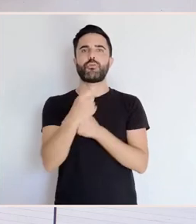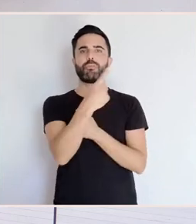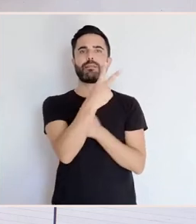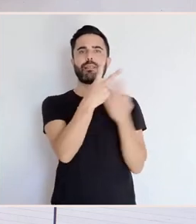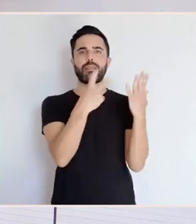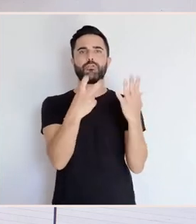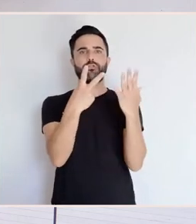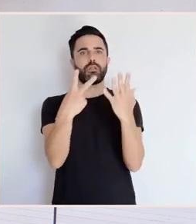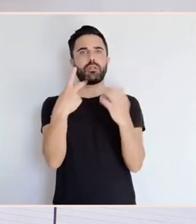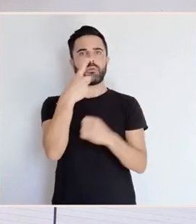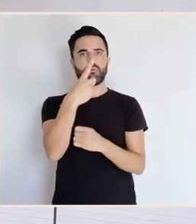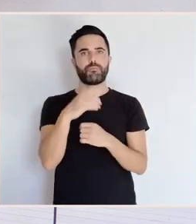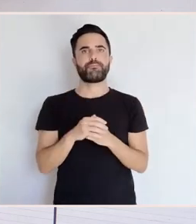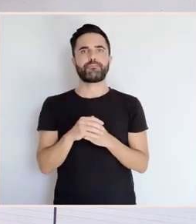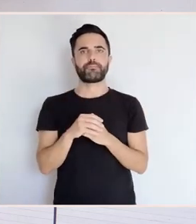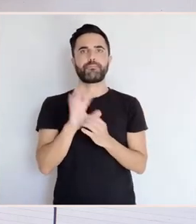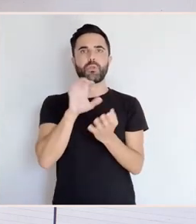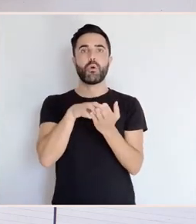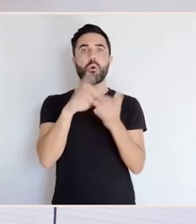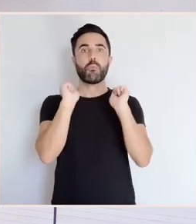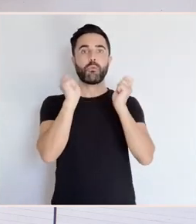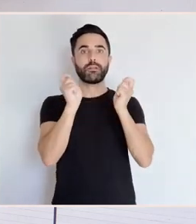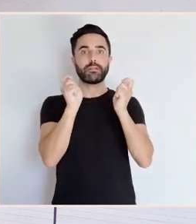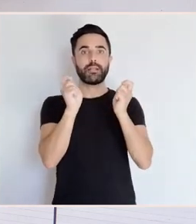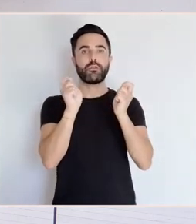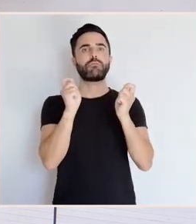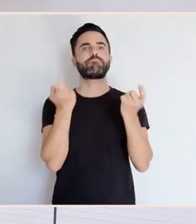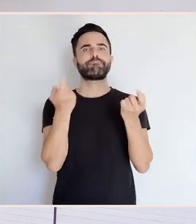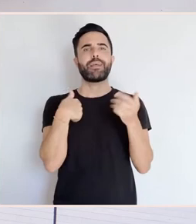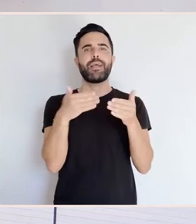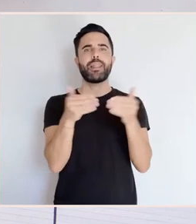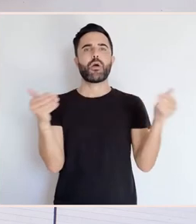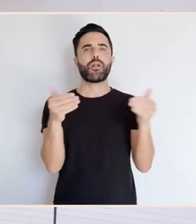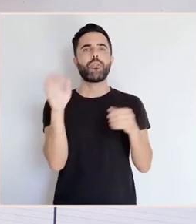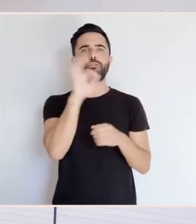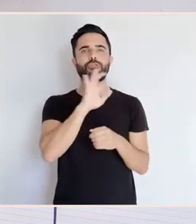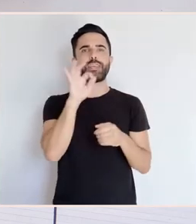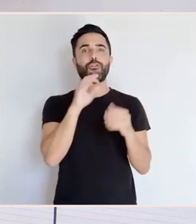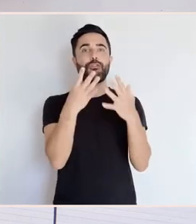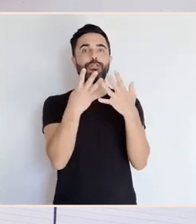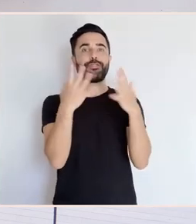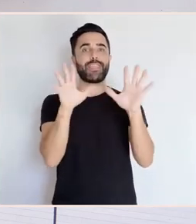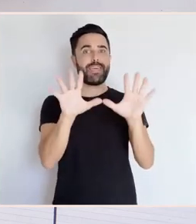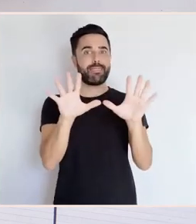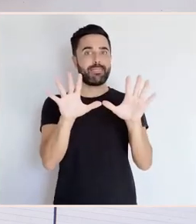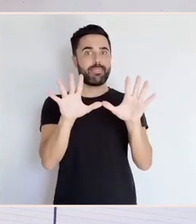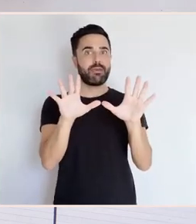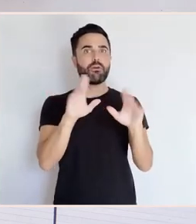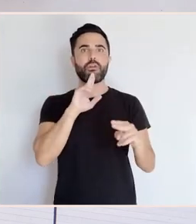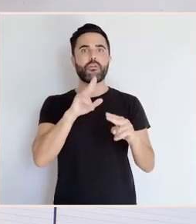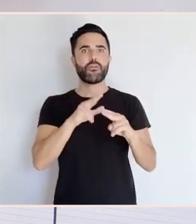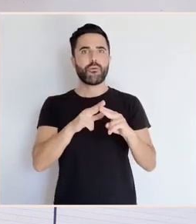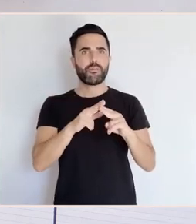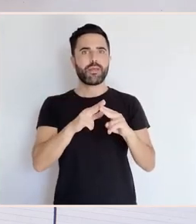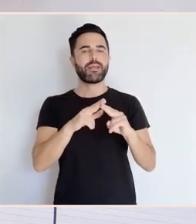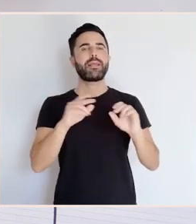Sobrado foi inaugurado no século X vai sú nome de San Salvador de Sobrado. Posteriormente,